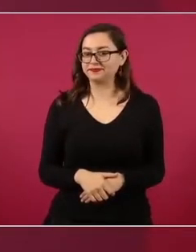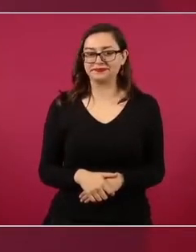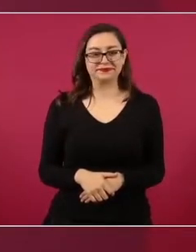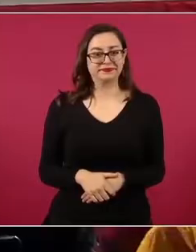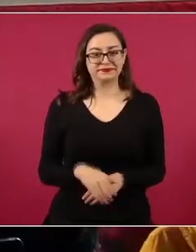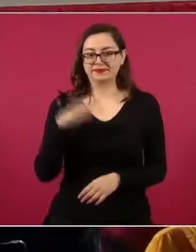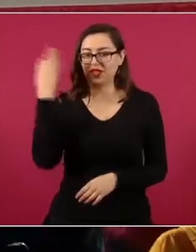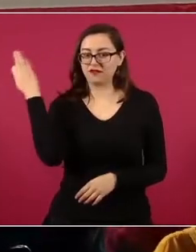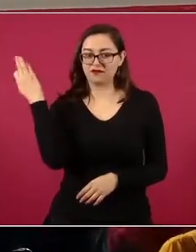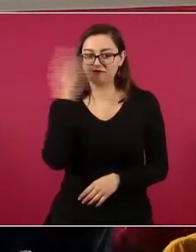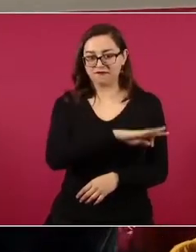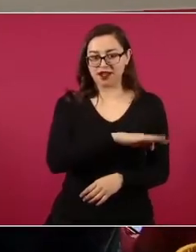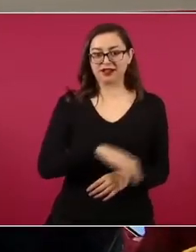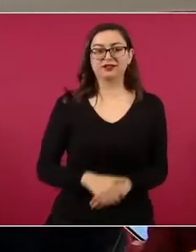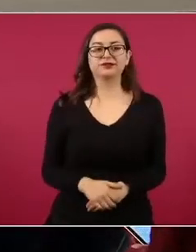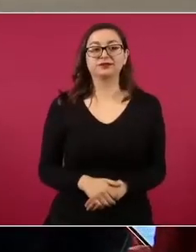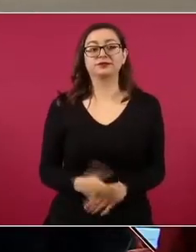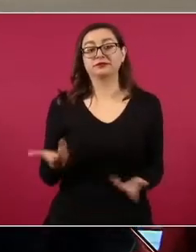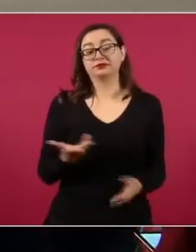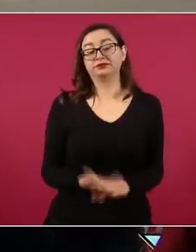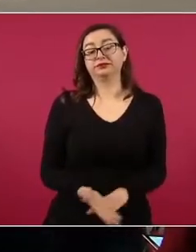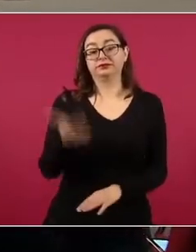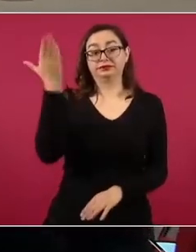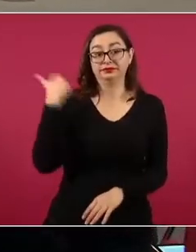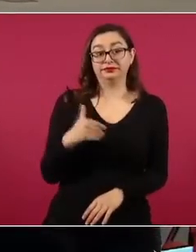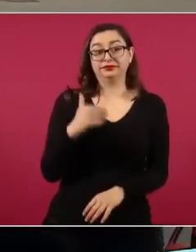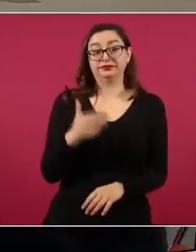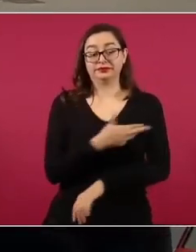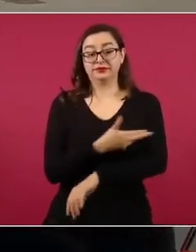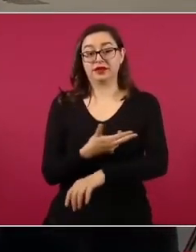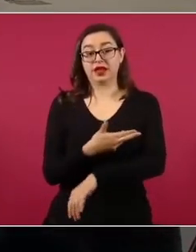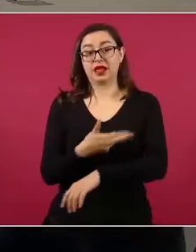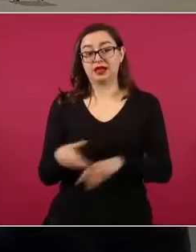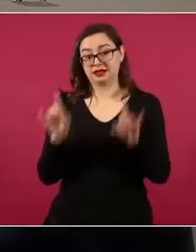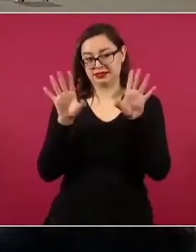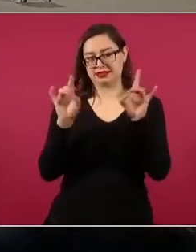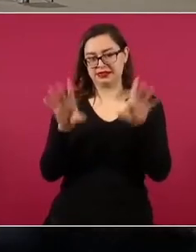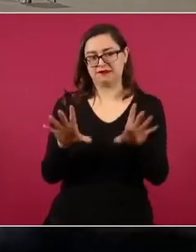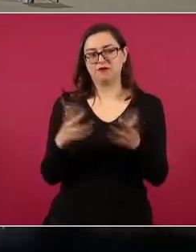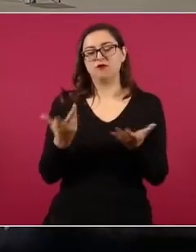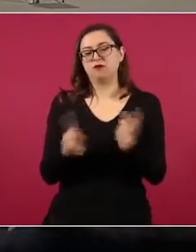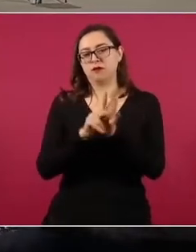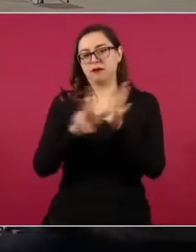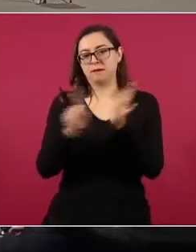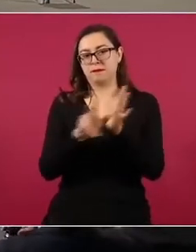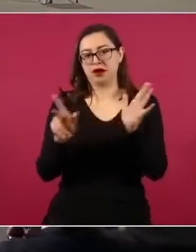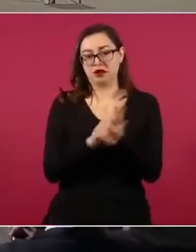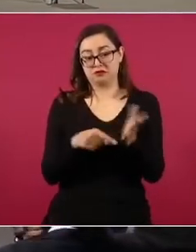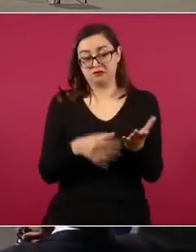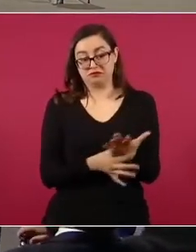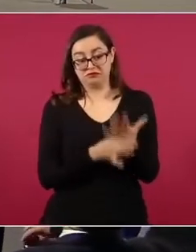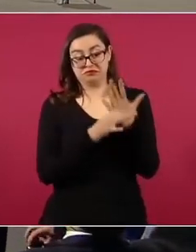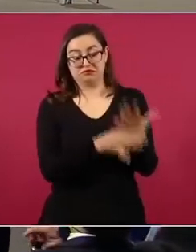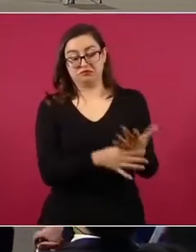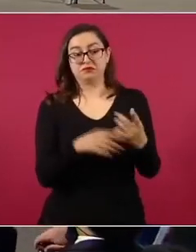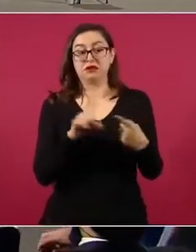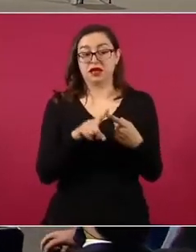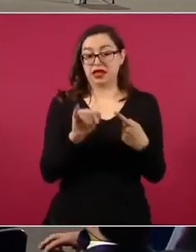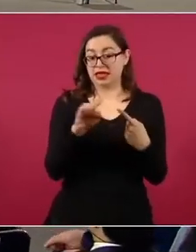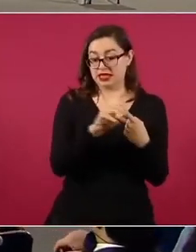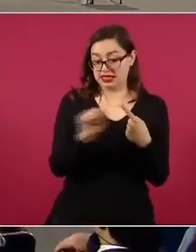periódico Reforma publicó a ocho columnas que las reservas del IMSS e ISTE, así como las AFORES, serían